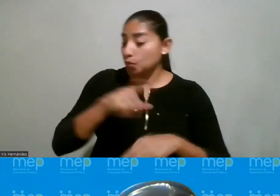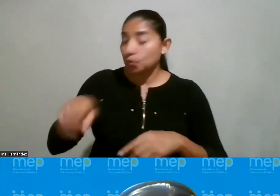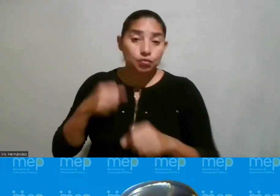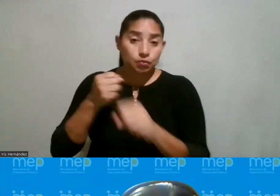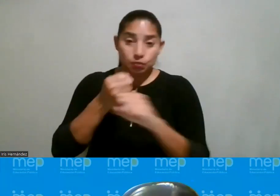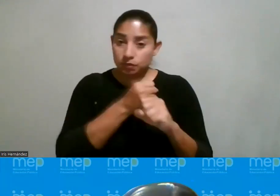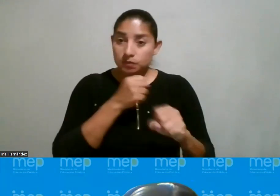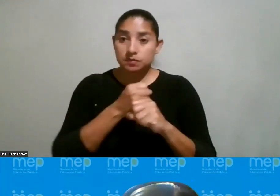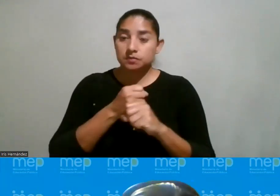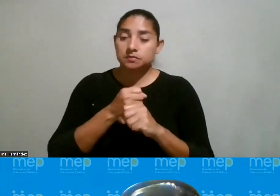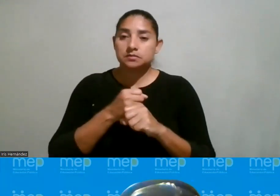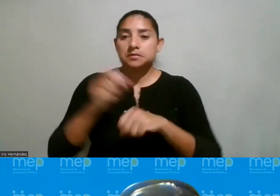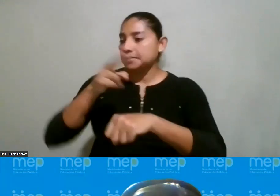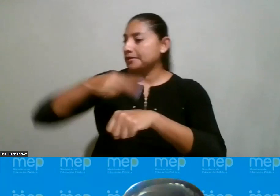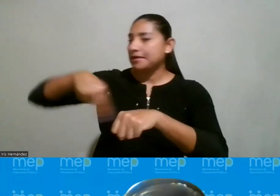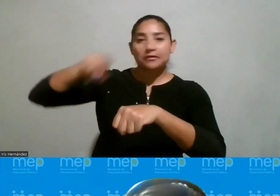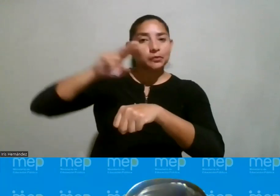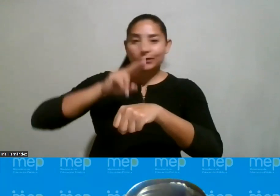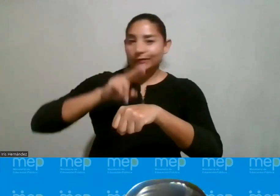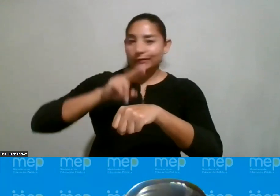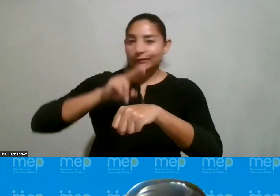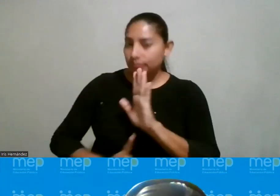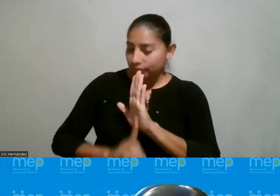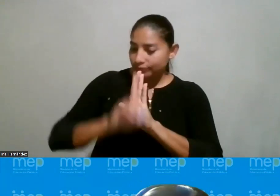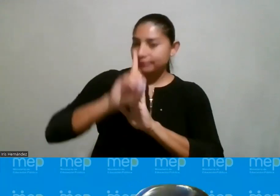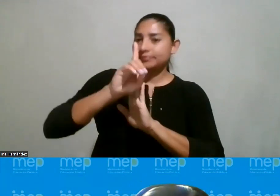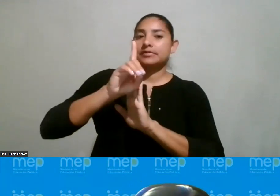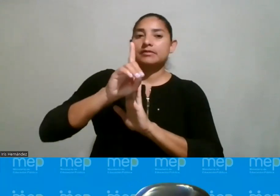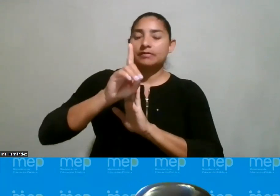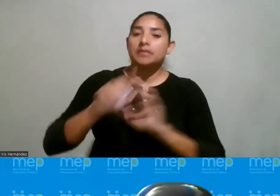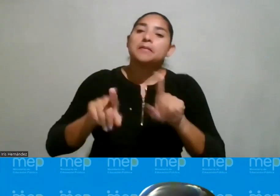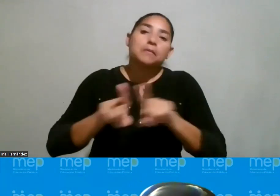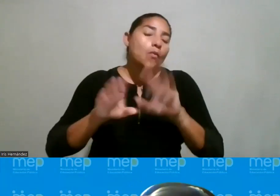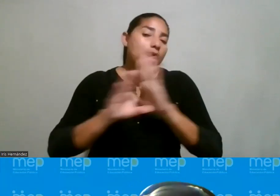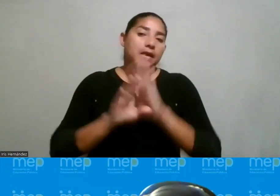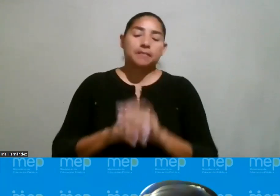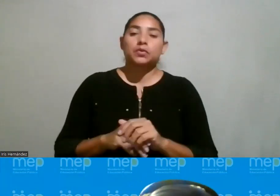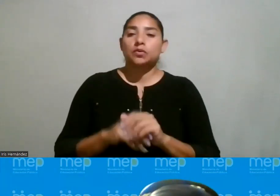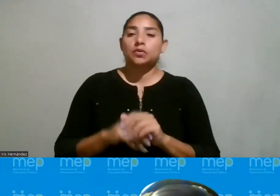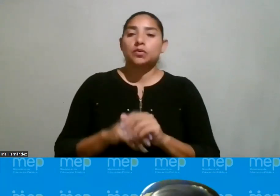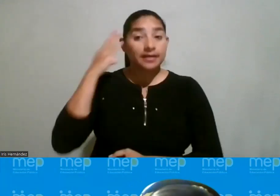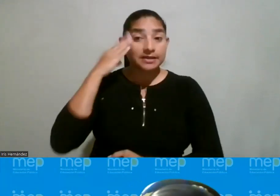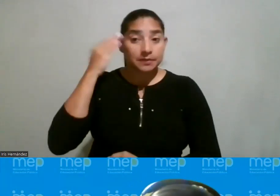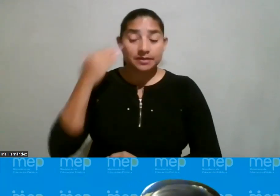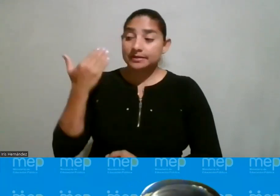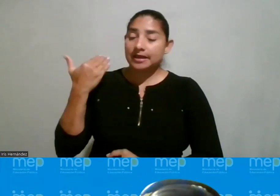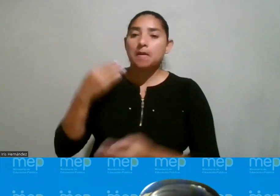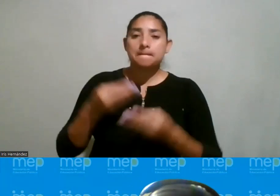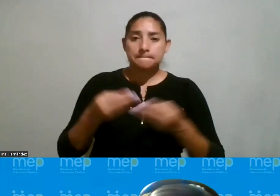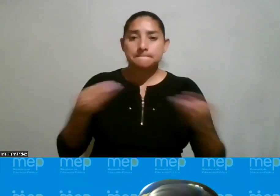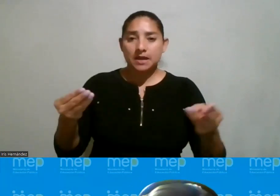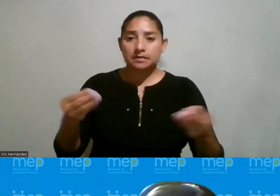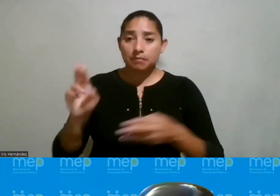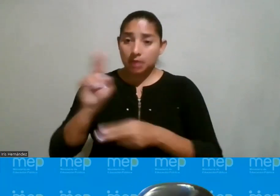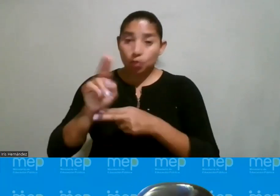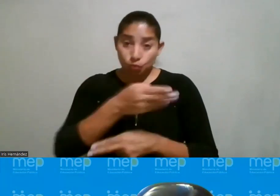de manera muy natural desarrollan. Por ejemplo, tuvimos una experiencia y también hay un material para uso